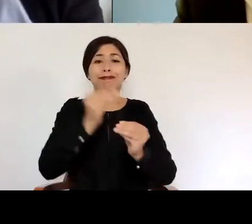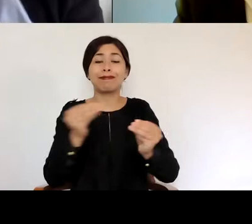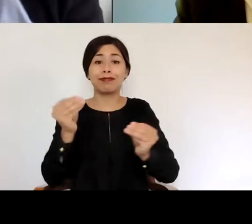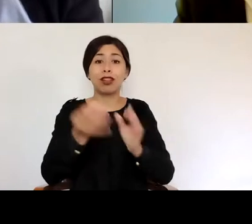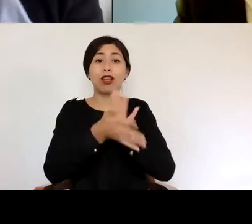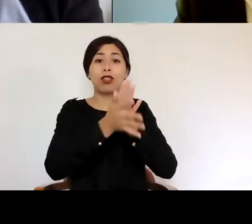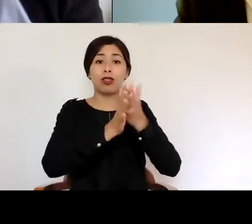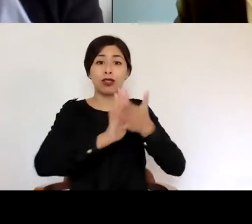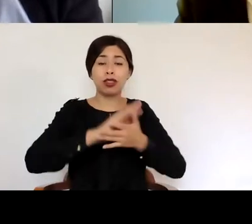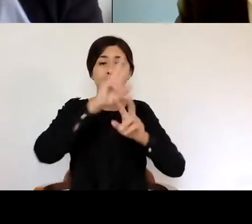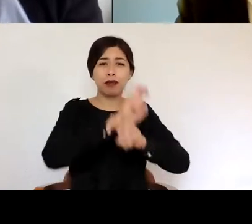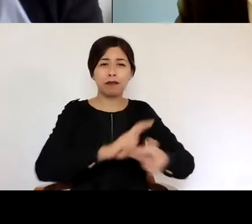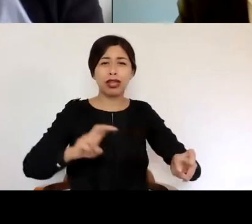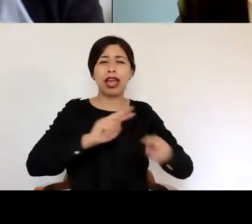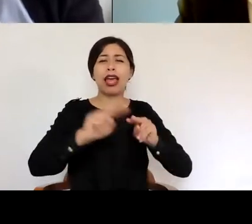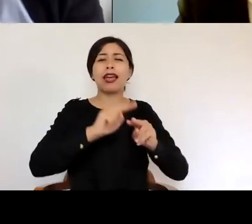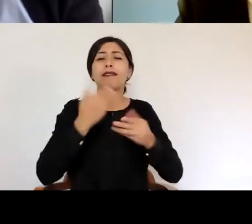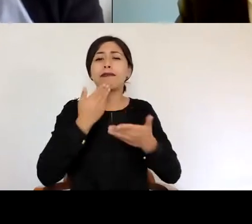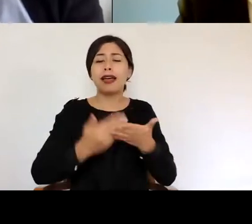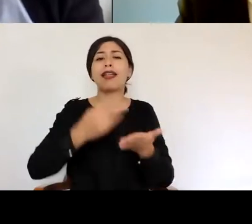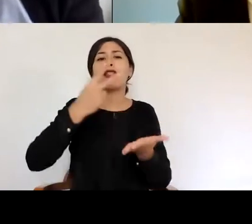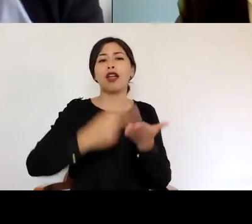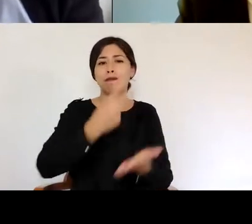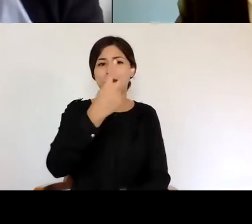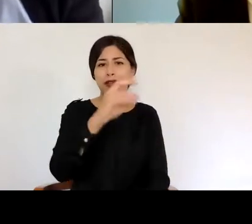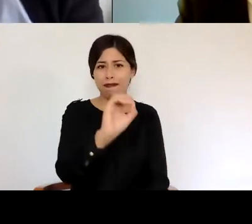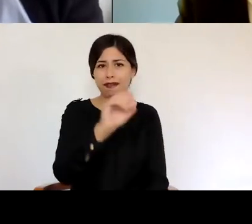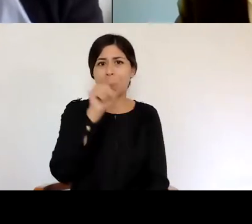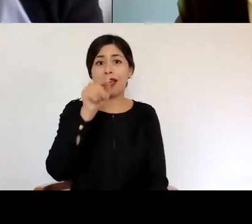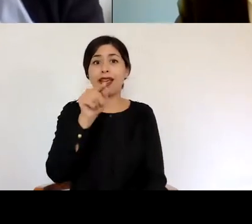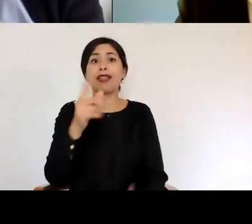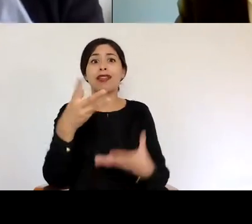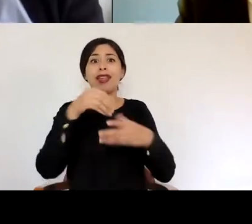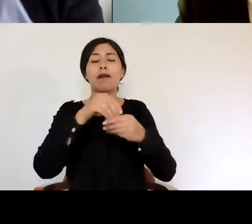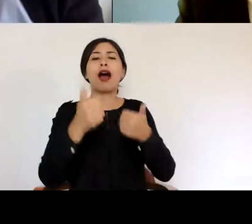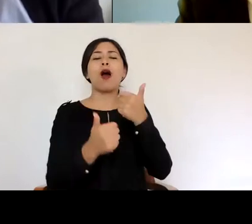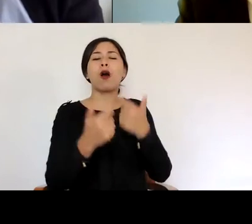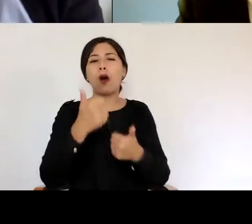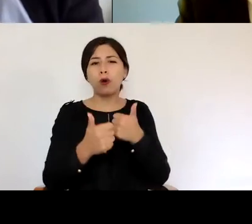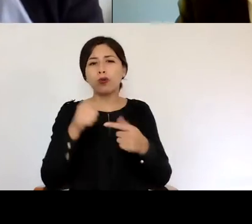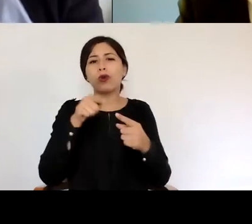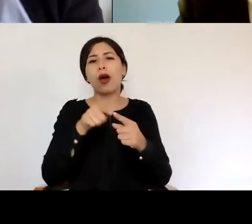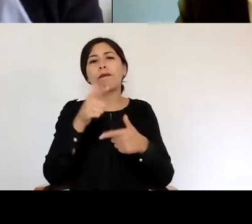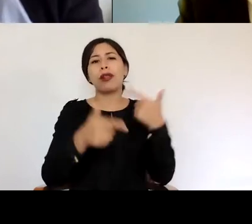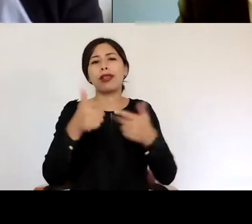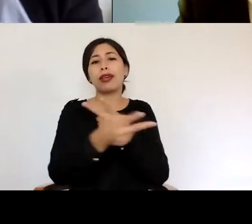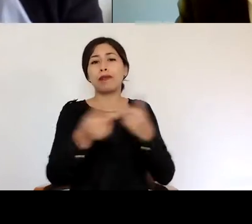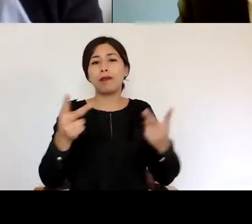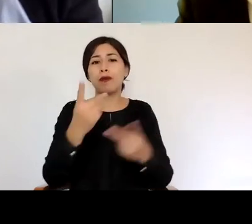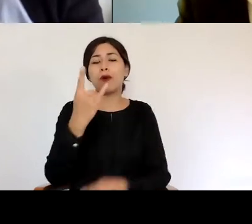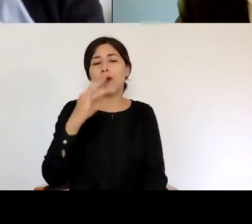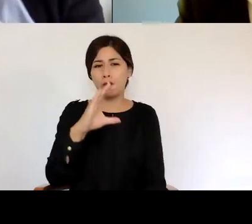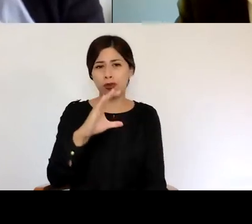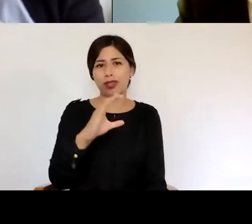por equipos de académicos y académicas en el marco del concurso de Políticas Públicas UC, una iniciativa organizada por el Centro de Políticas